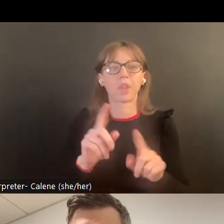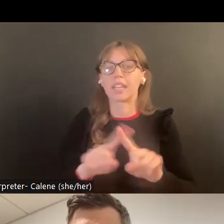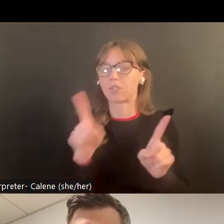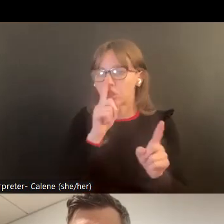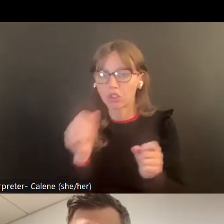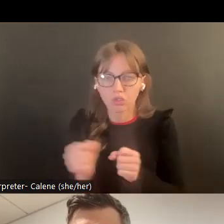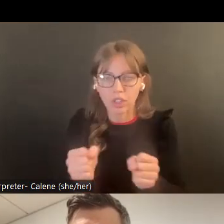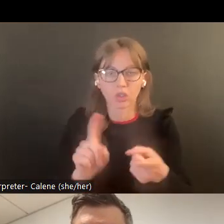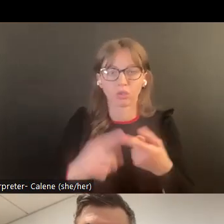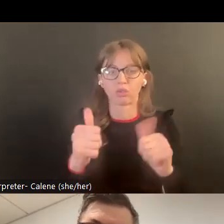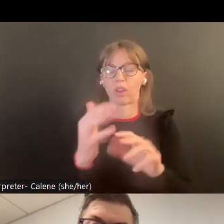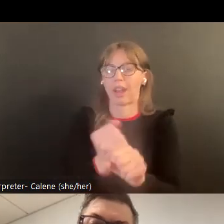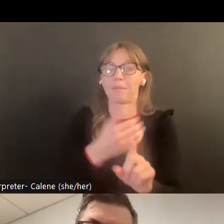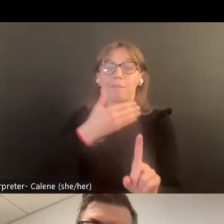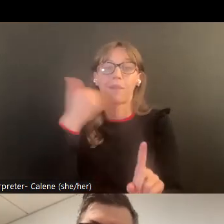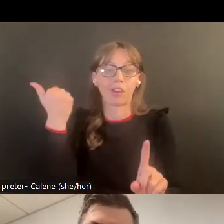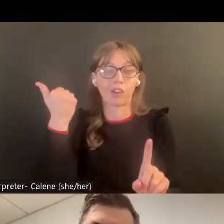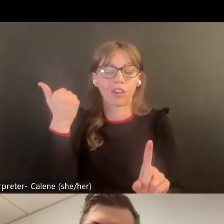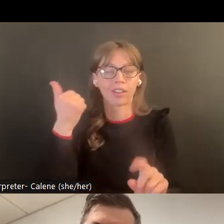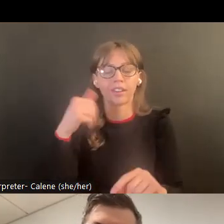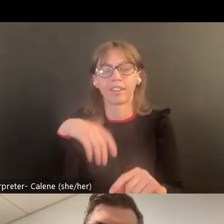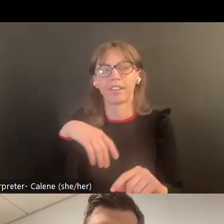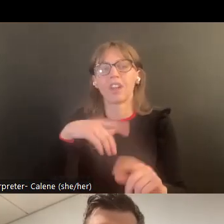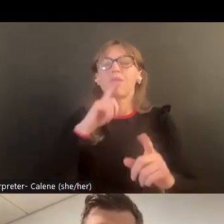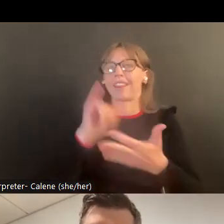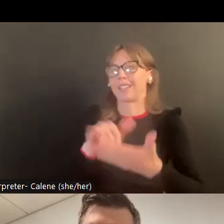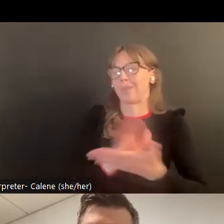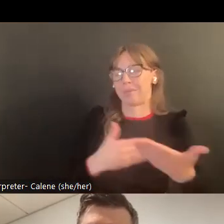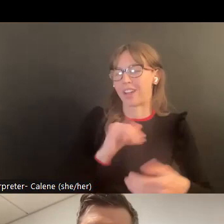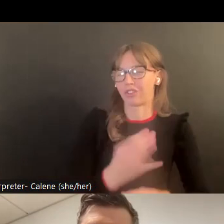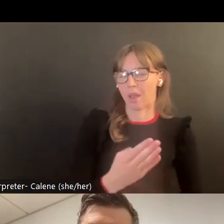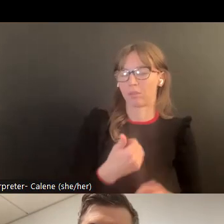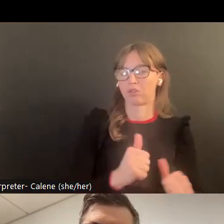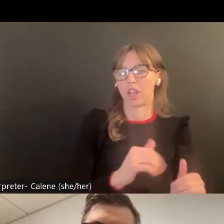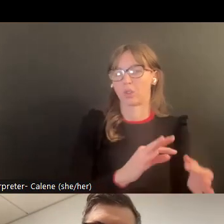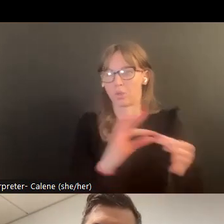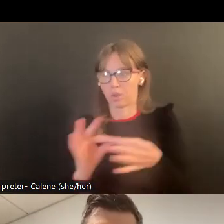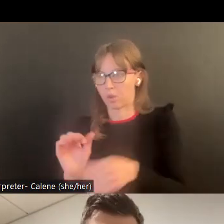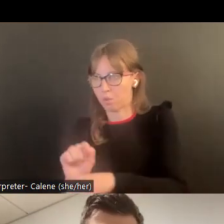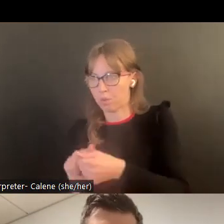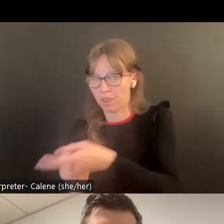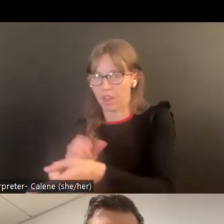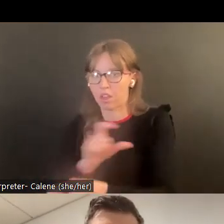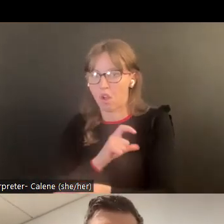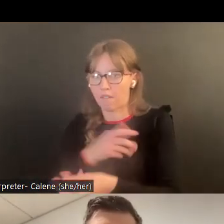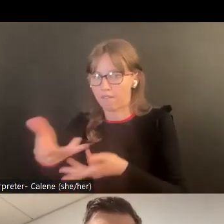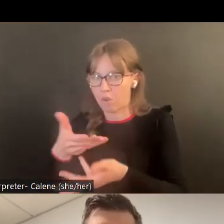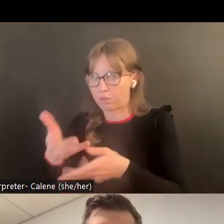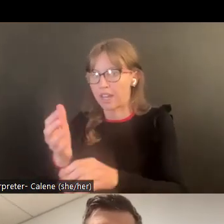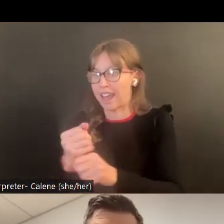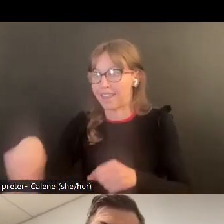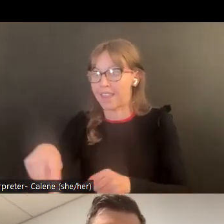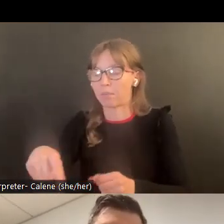Entonces, puedo hablar con quien quiera más tarde en diferentes estrategias. Eso parte de mi trabajo de tratar de conectarme a diferentes